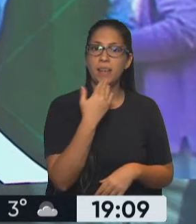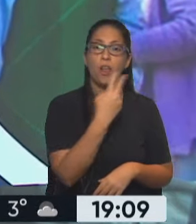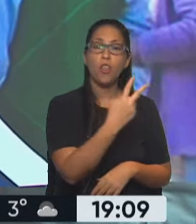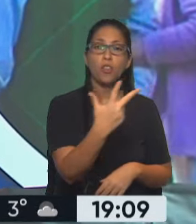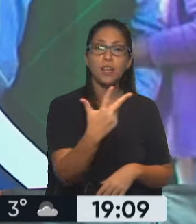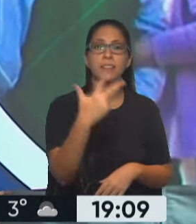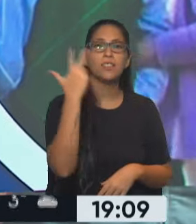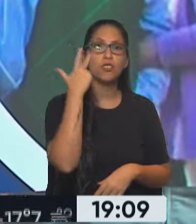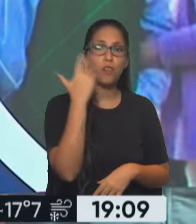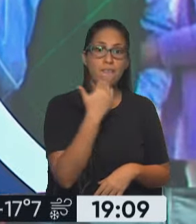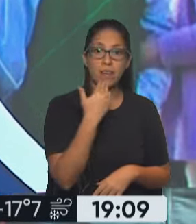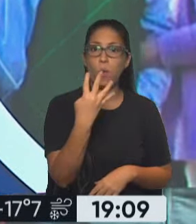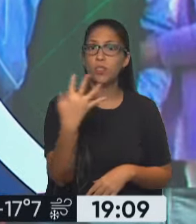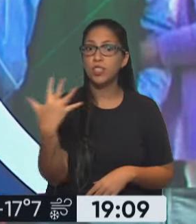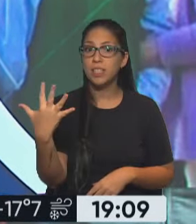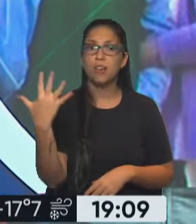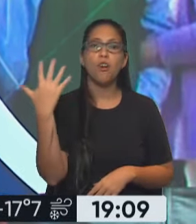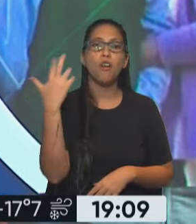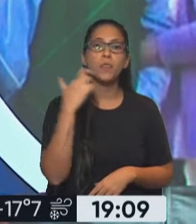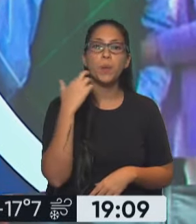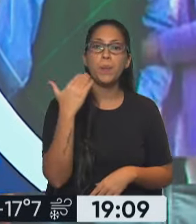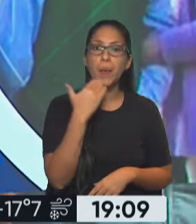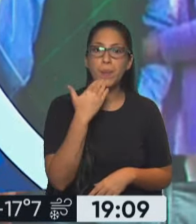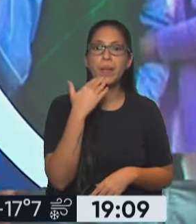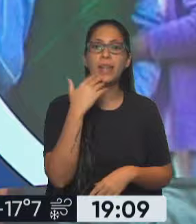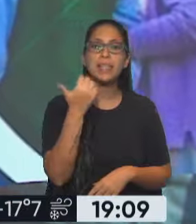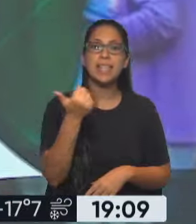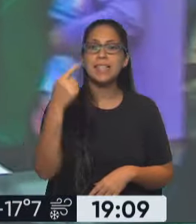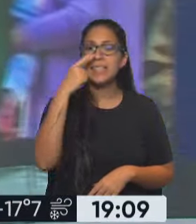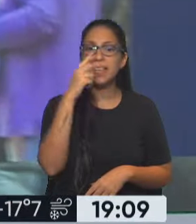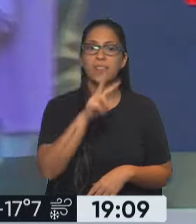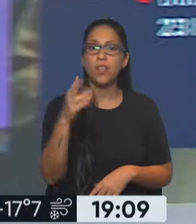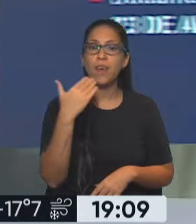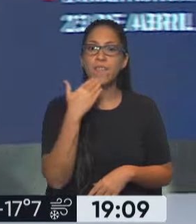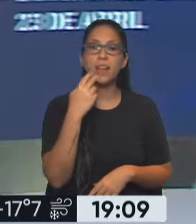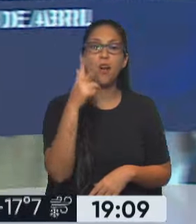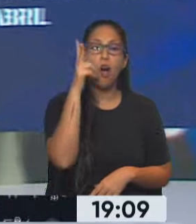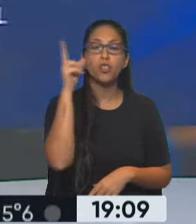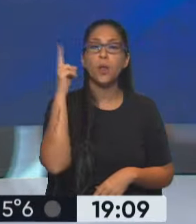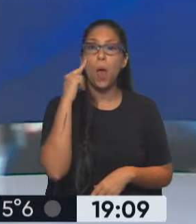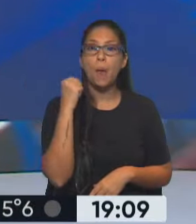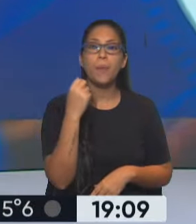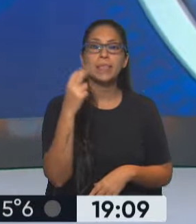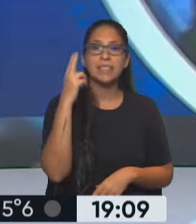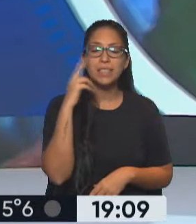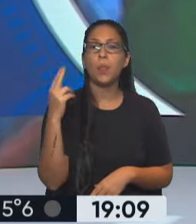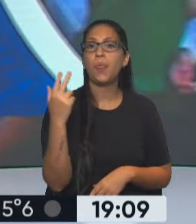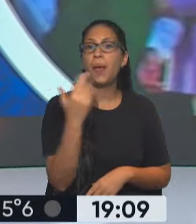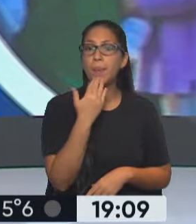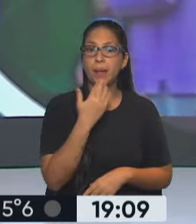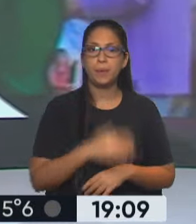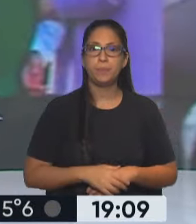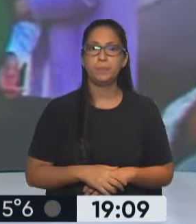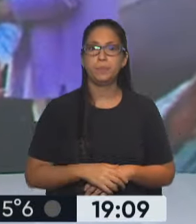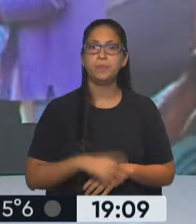El 19 de abril, 22 de abril, 23 de abril, diferentes terminaciones de el DNI. Jubilaciones y pensiones, también